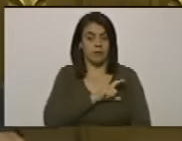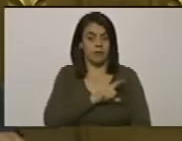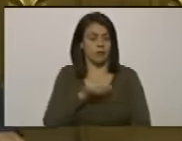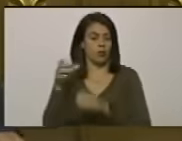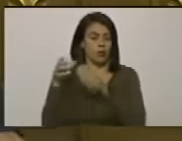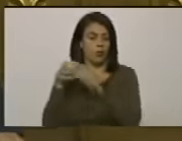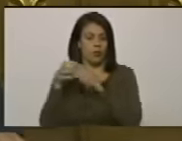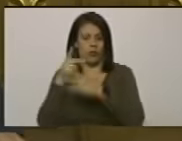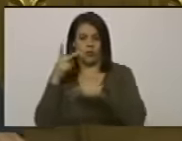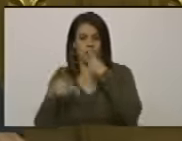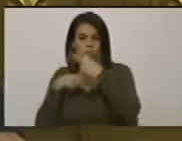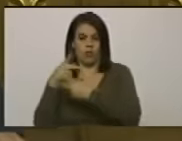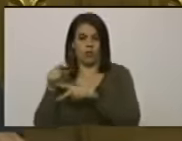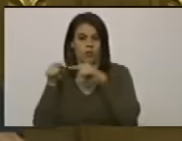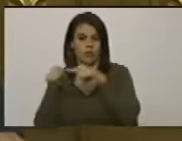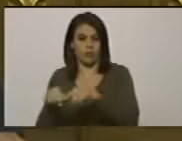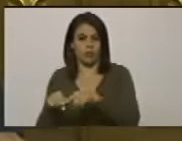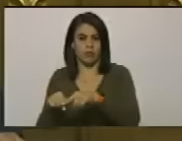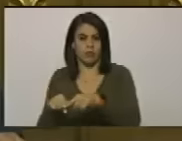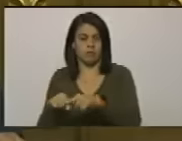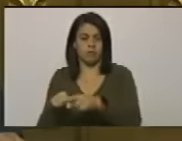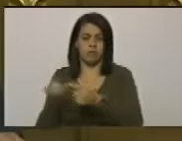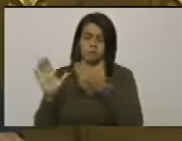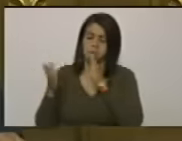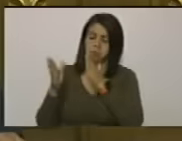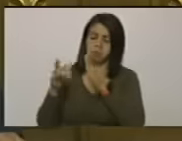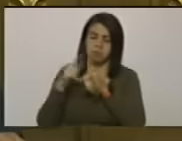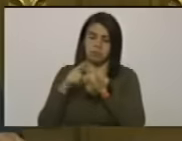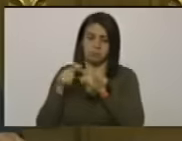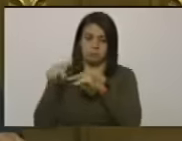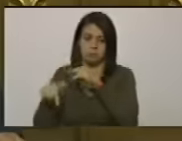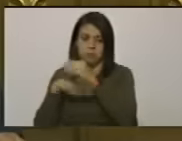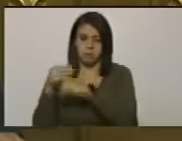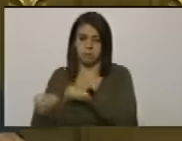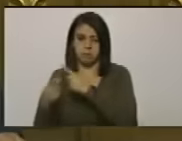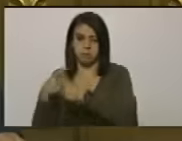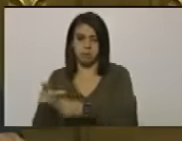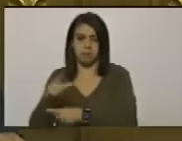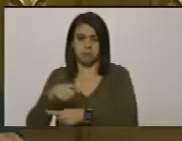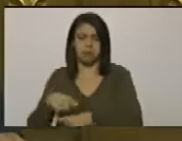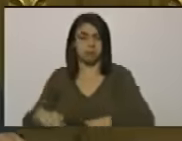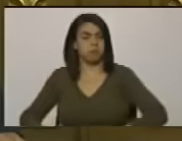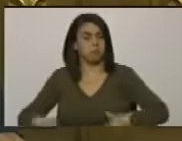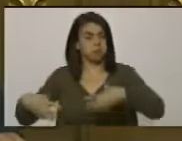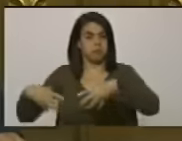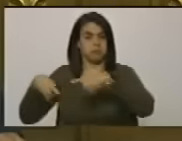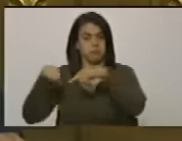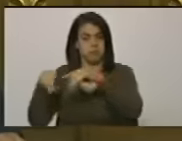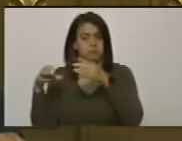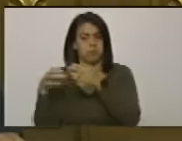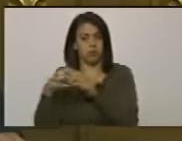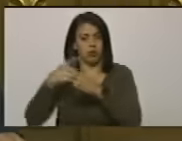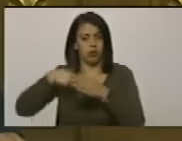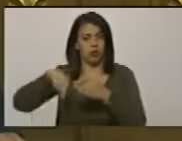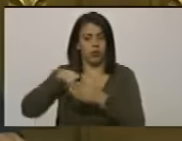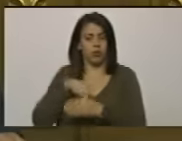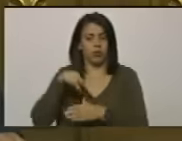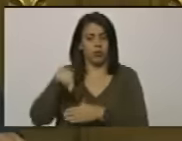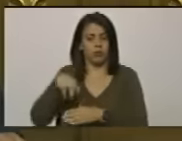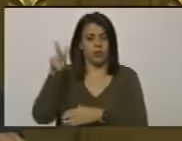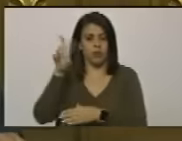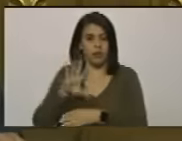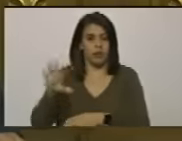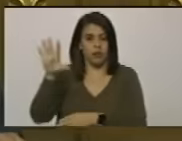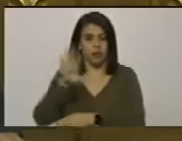élite política entreguista por una burguesía y una oligarquía